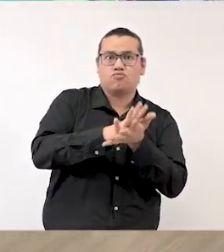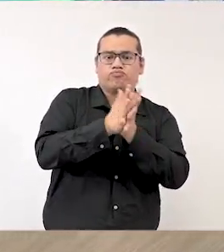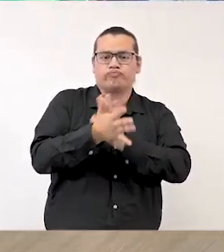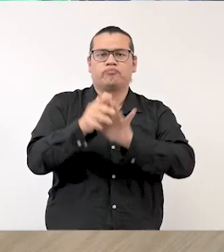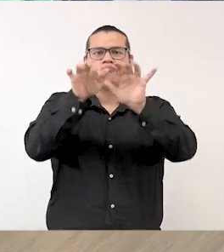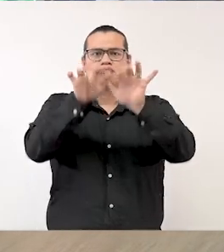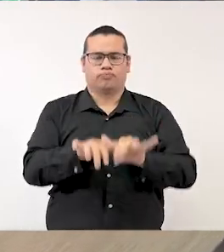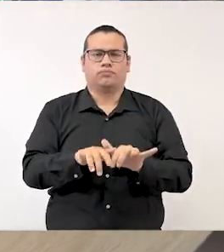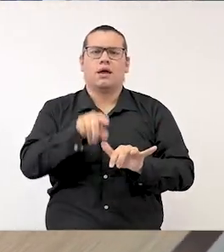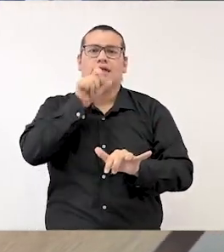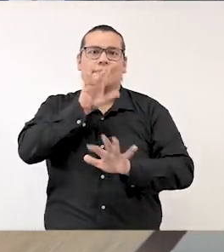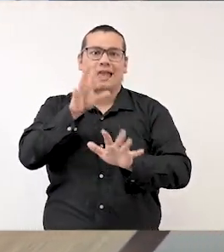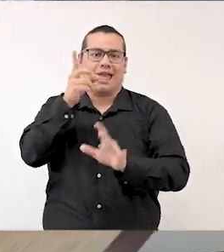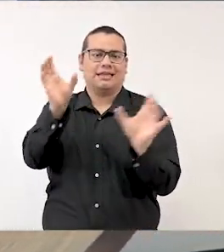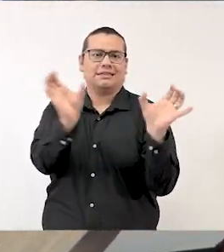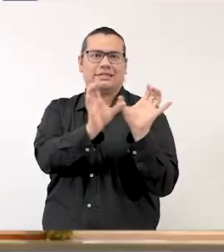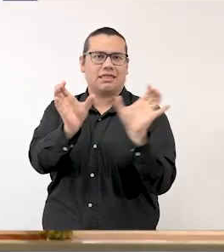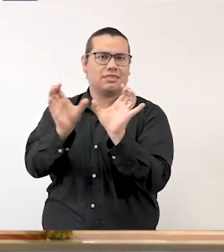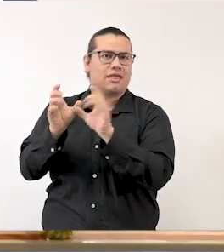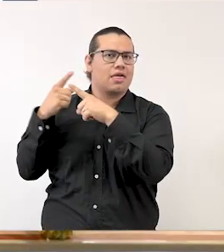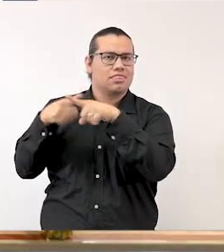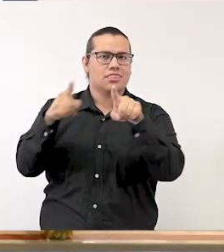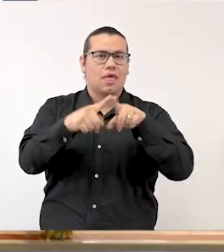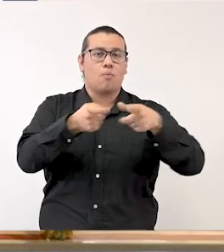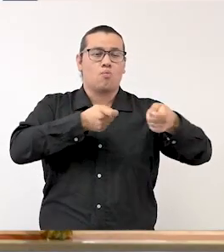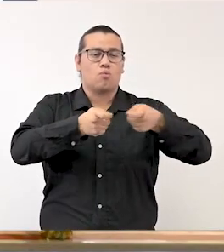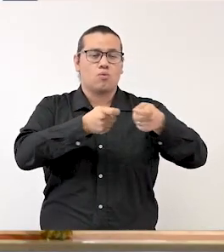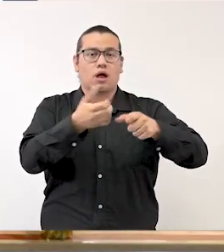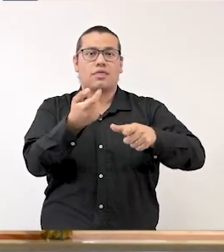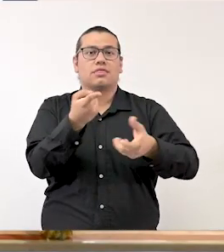que ya se certificaron muchos procesos administrativos.